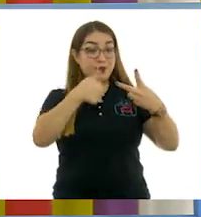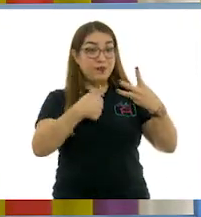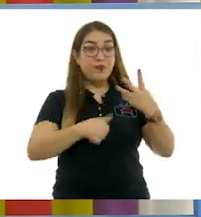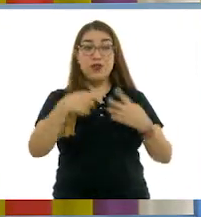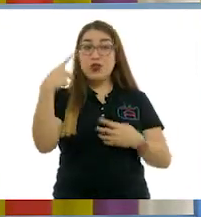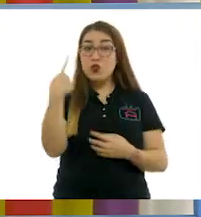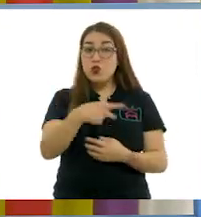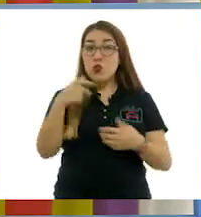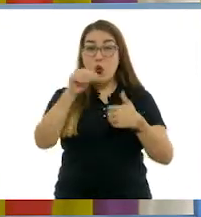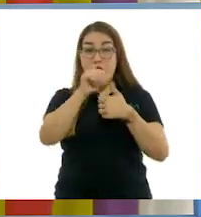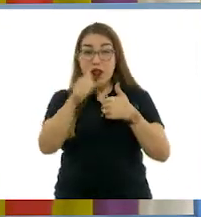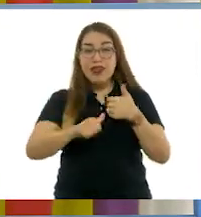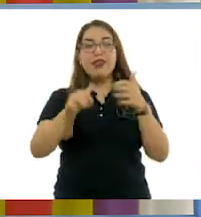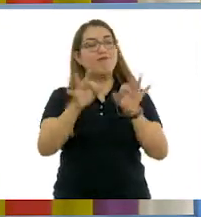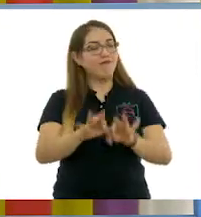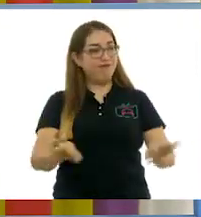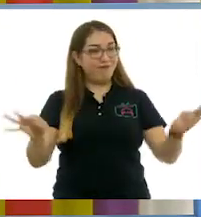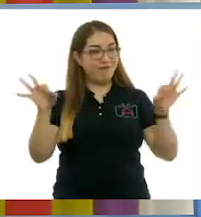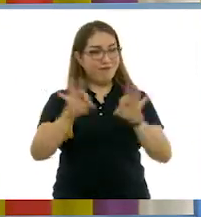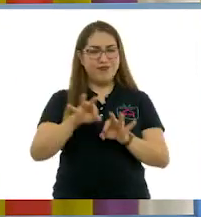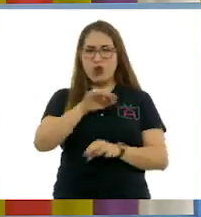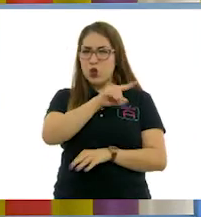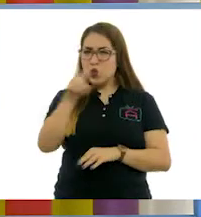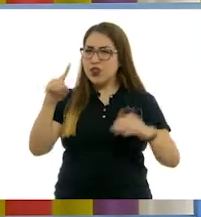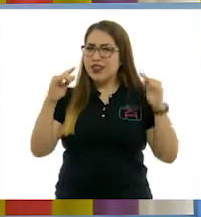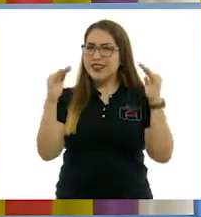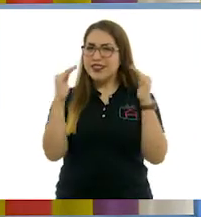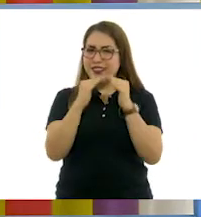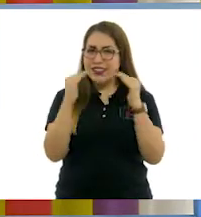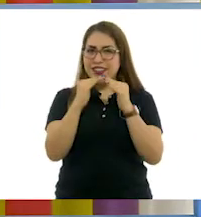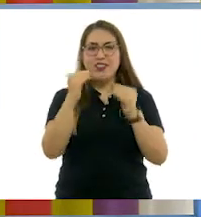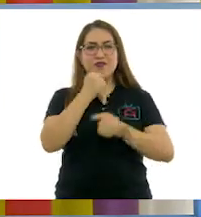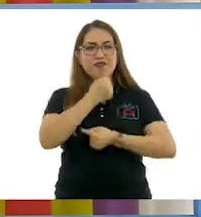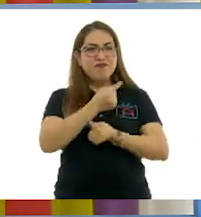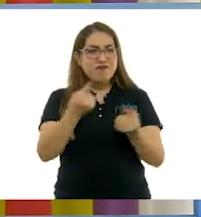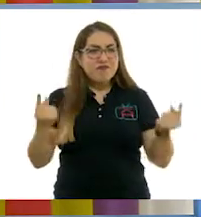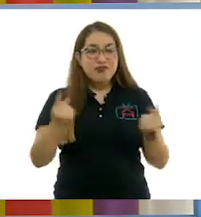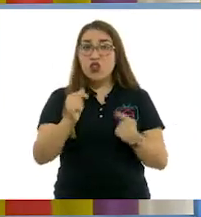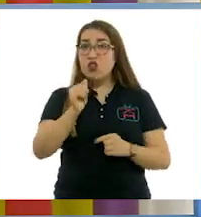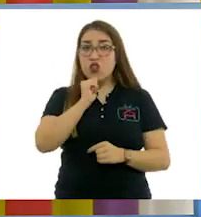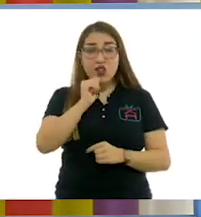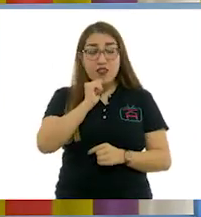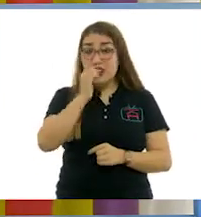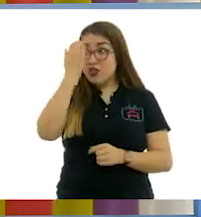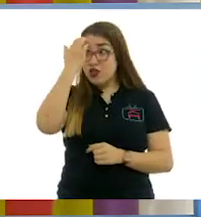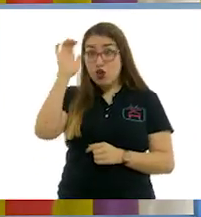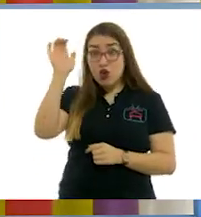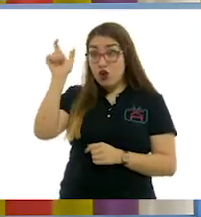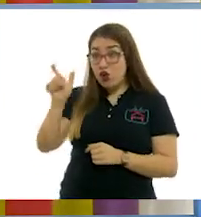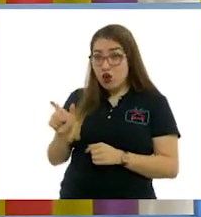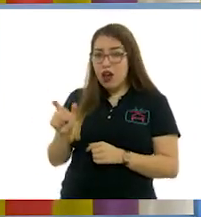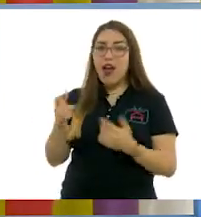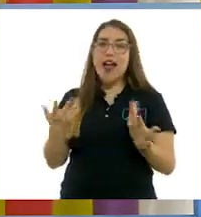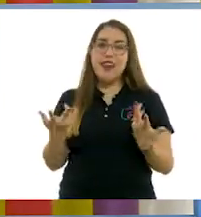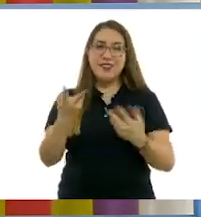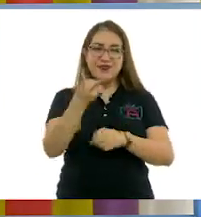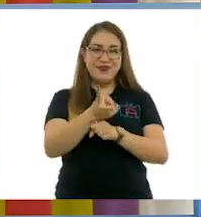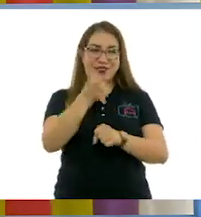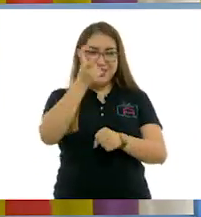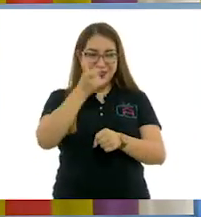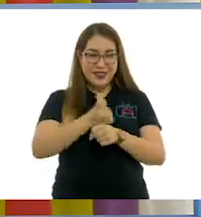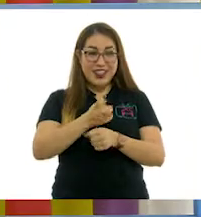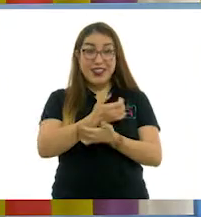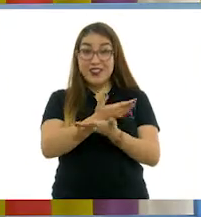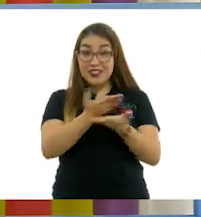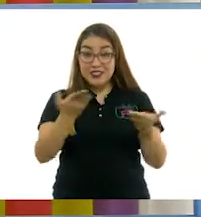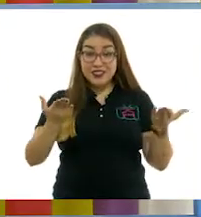importantísima. Y si ustedes allá en casa, niñas y niños, todavía no conocen acerca de ellas, pues la invitación es a